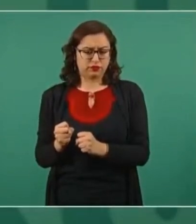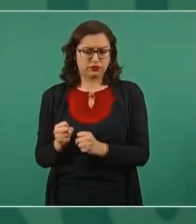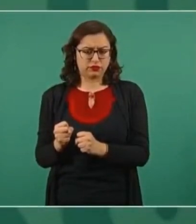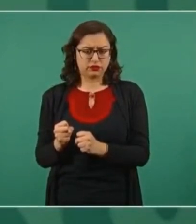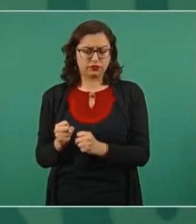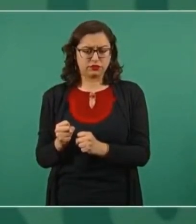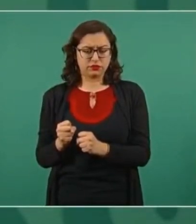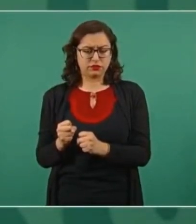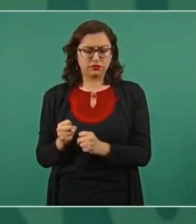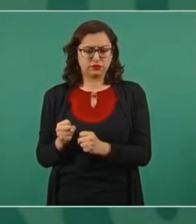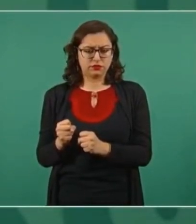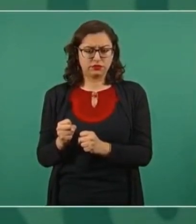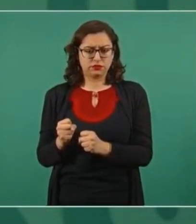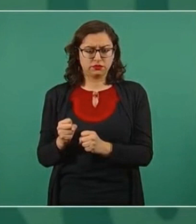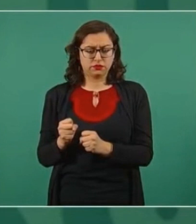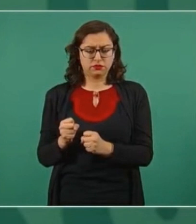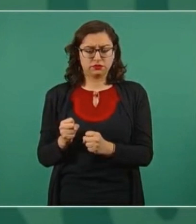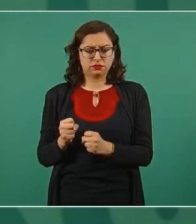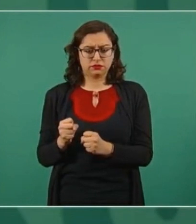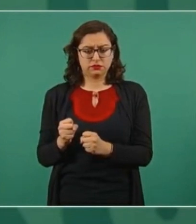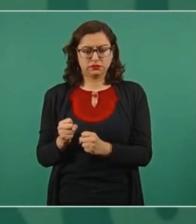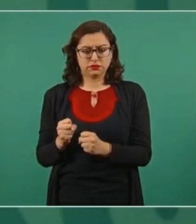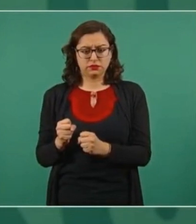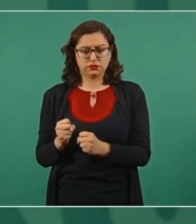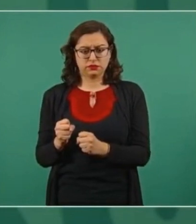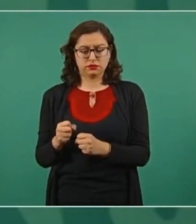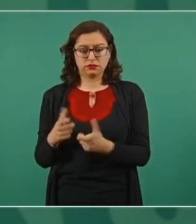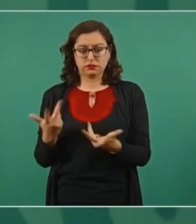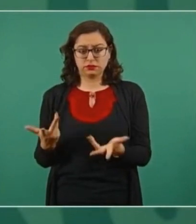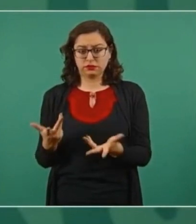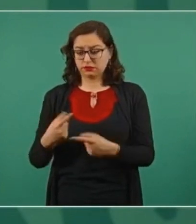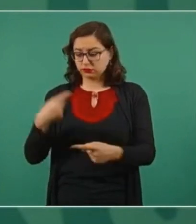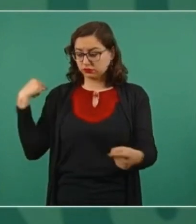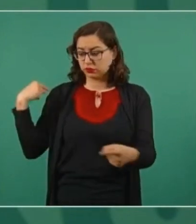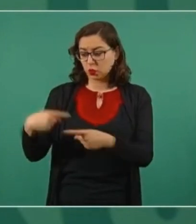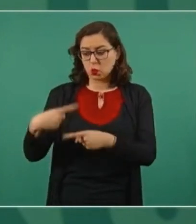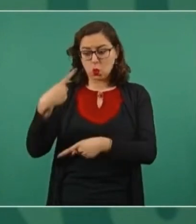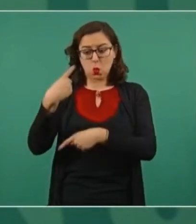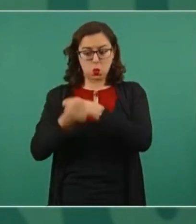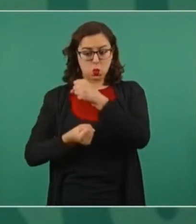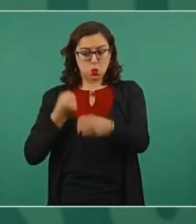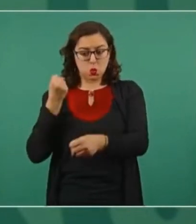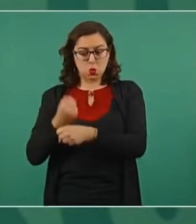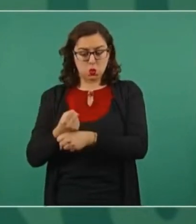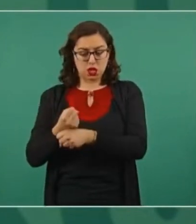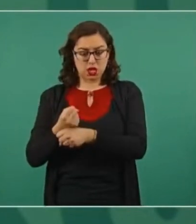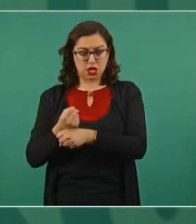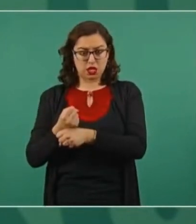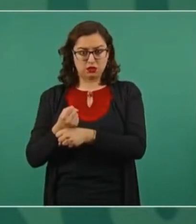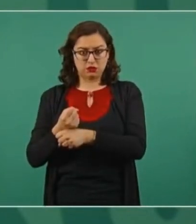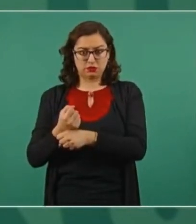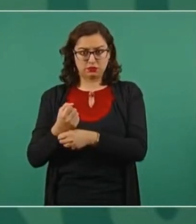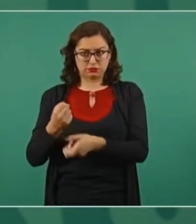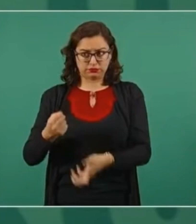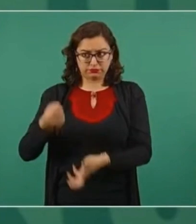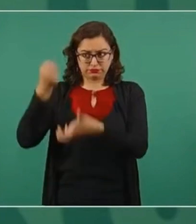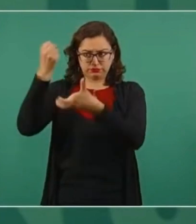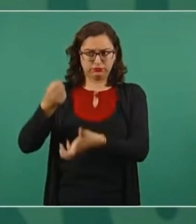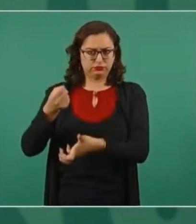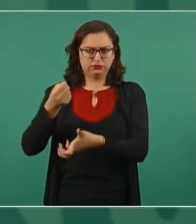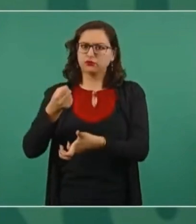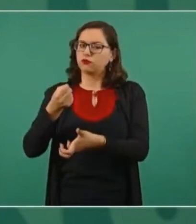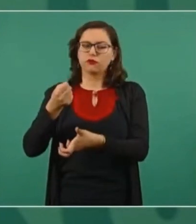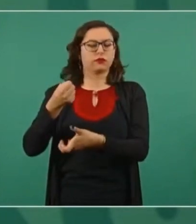actual, sino está